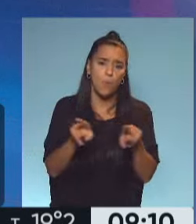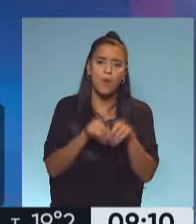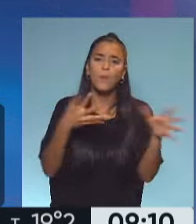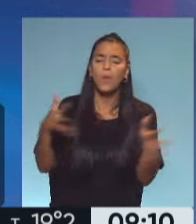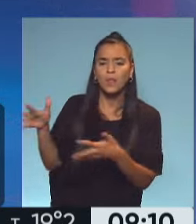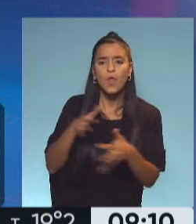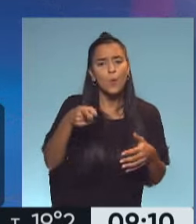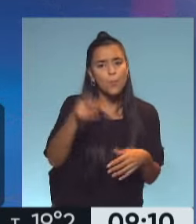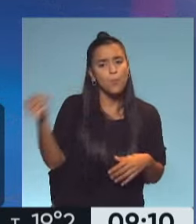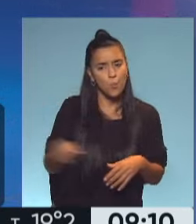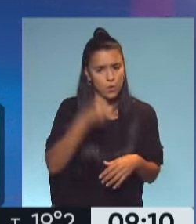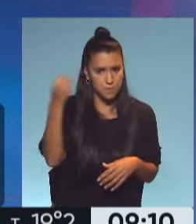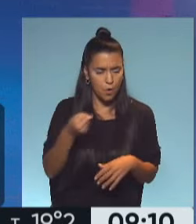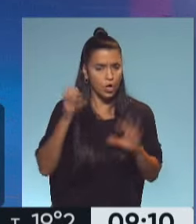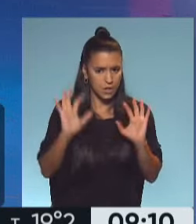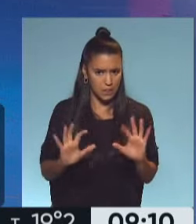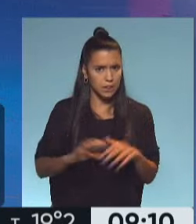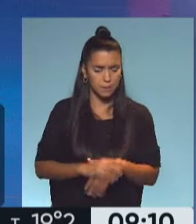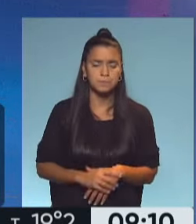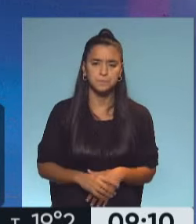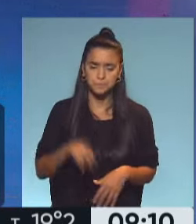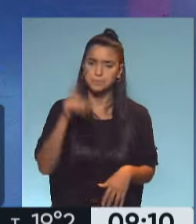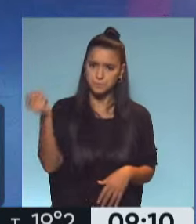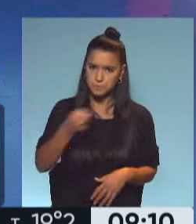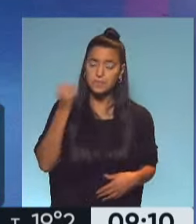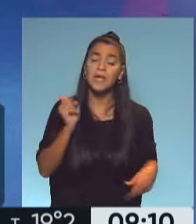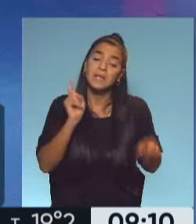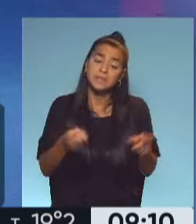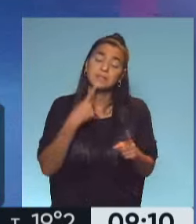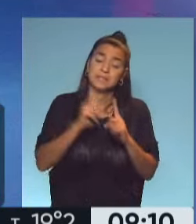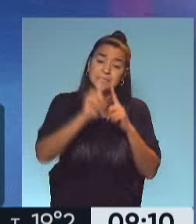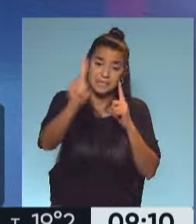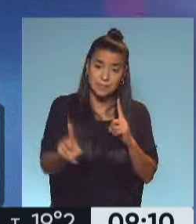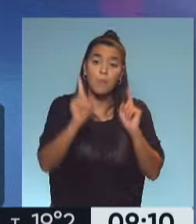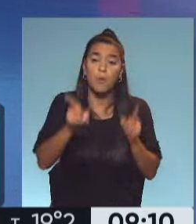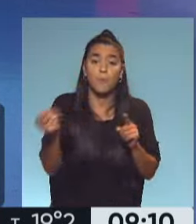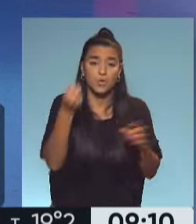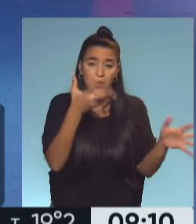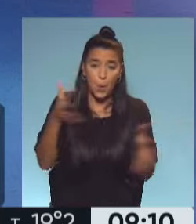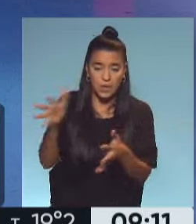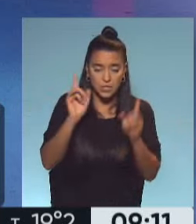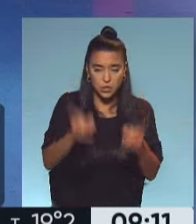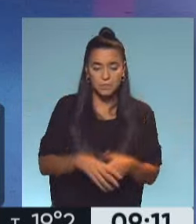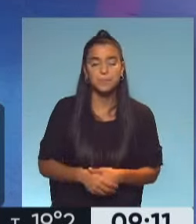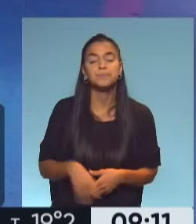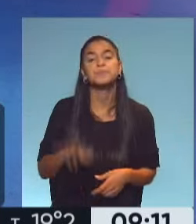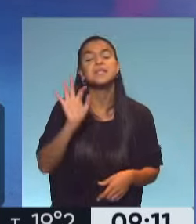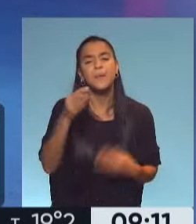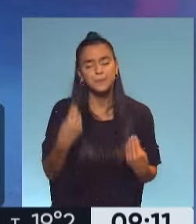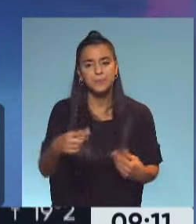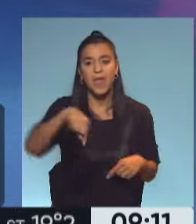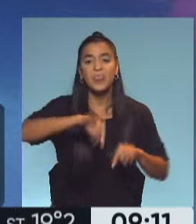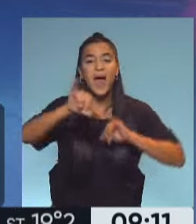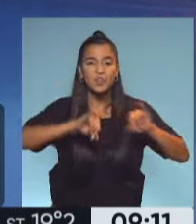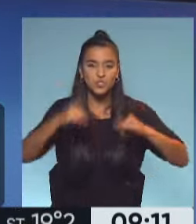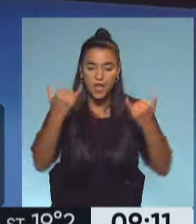Ventilemos. Es muy importante eso. Es importante. Aparte del distanciamiento, la ventilación. Bueno, ¿sabes qué? También estamos teniendo datos.